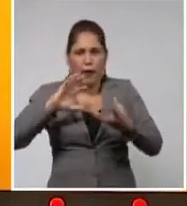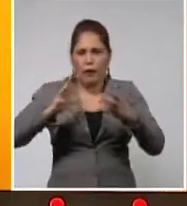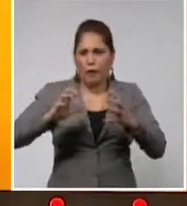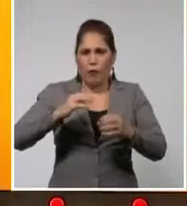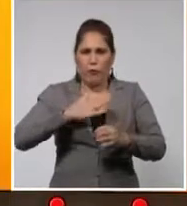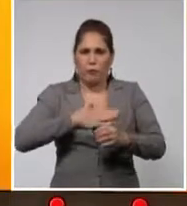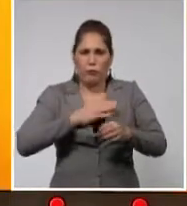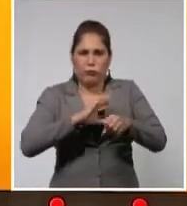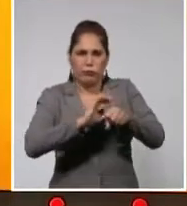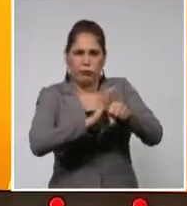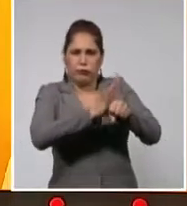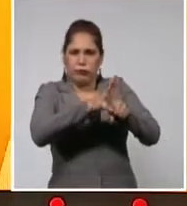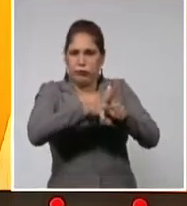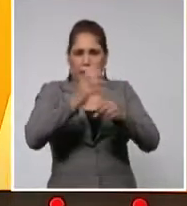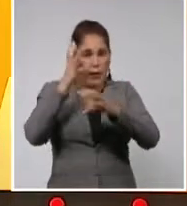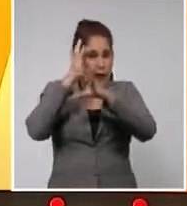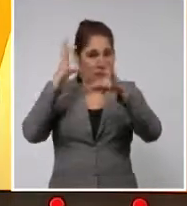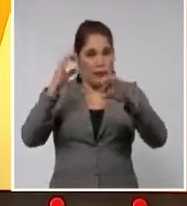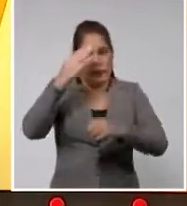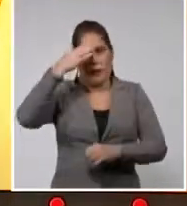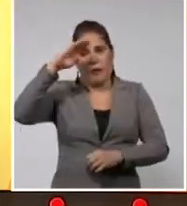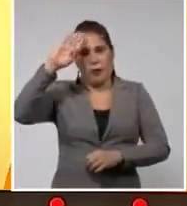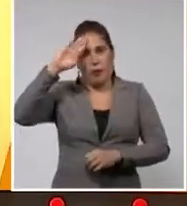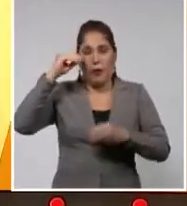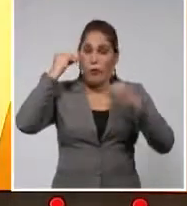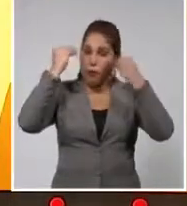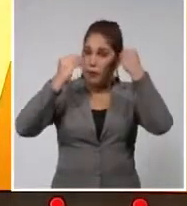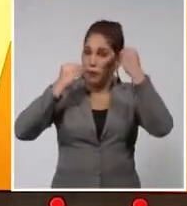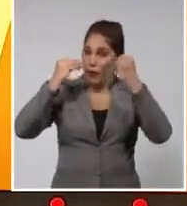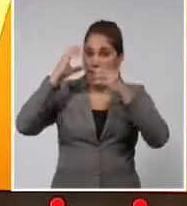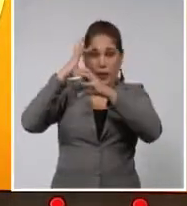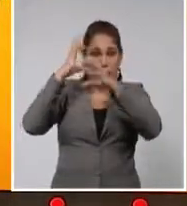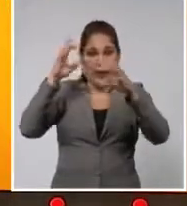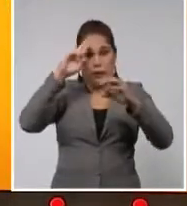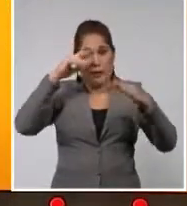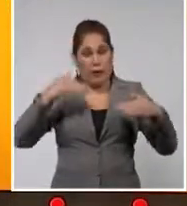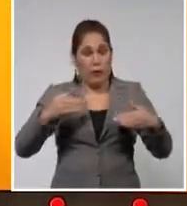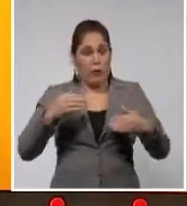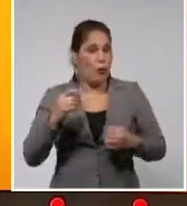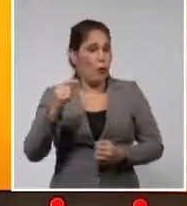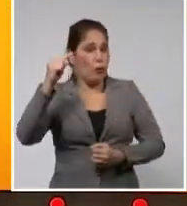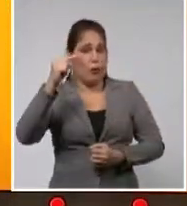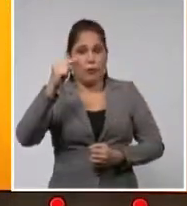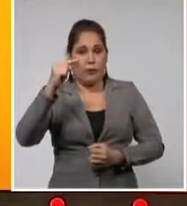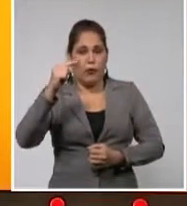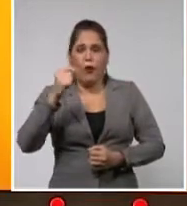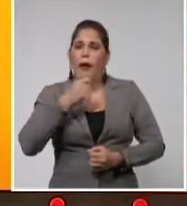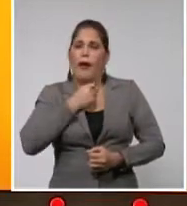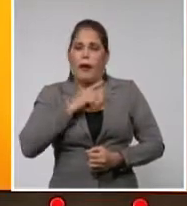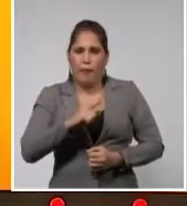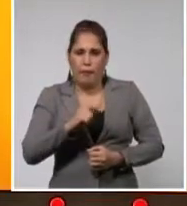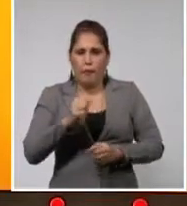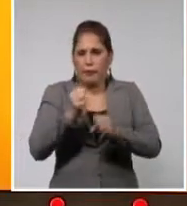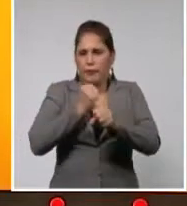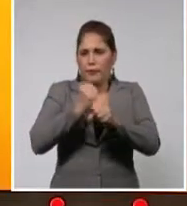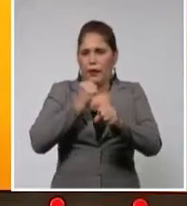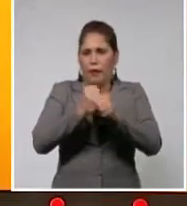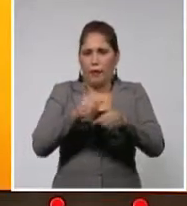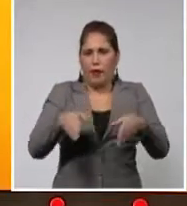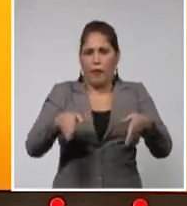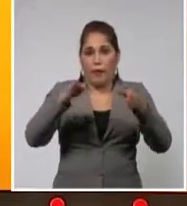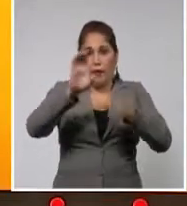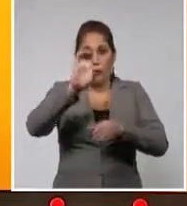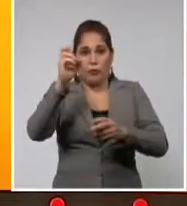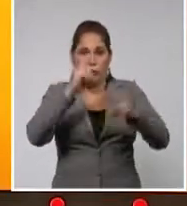y adivinaciones de la ciencia. Y estoy pensando no solo en las ciencias médicas, sino también, por ejemplo, en hacer visibles la labor de instituciones que